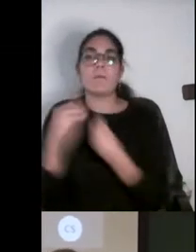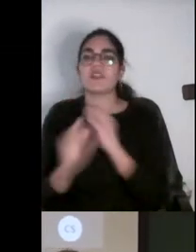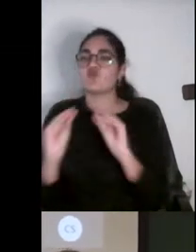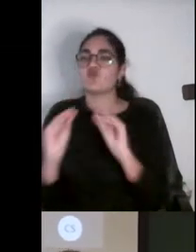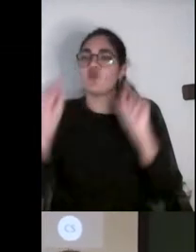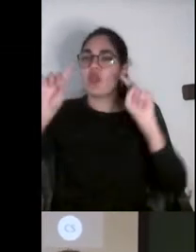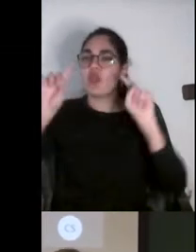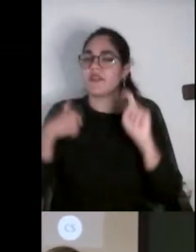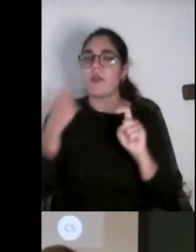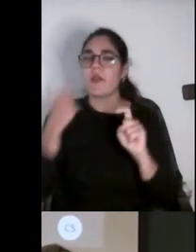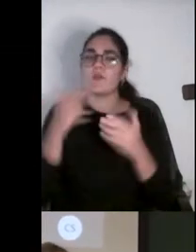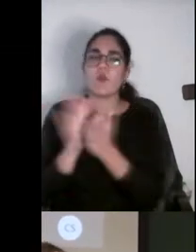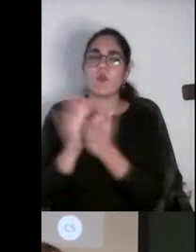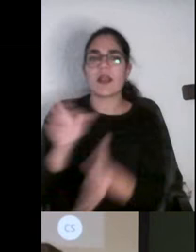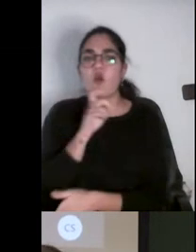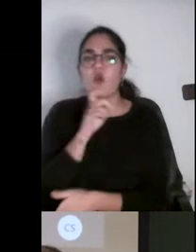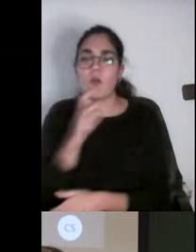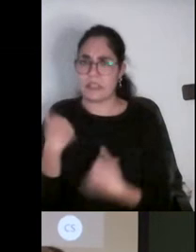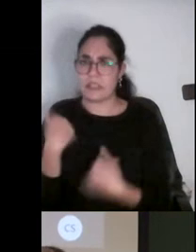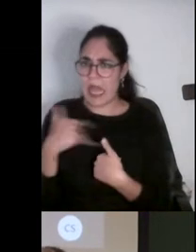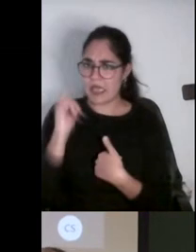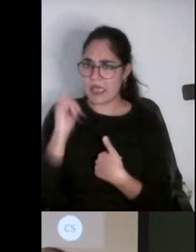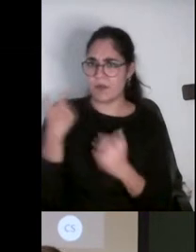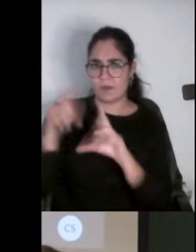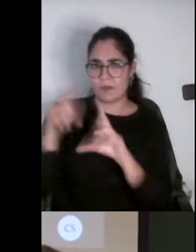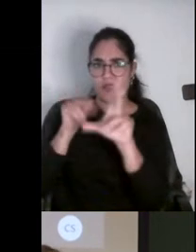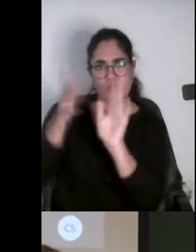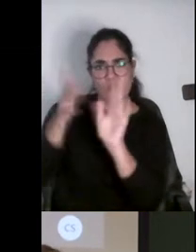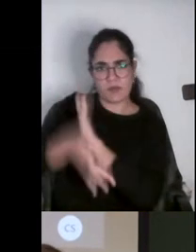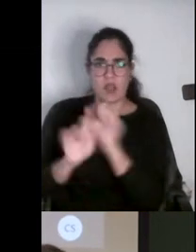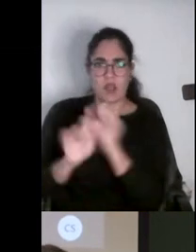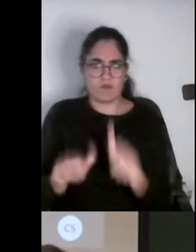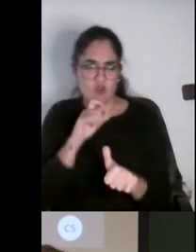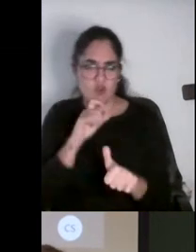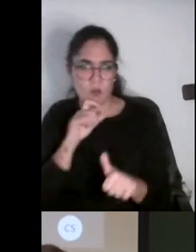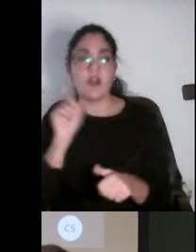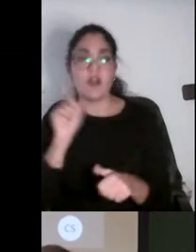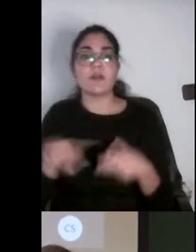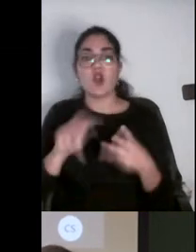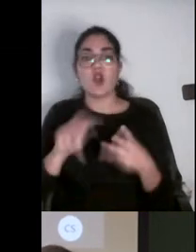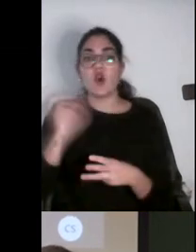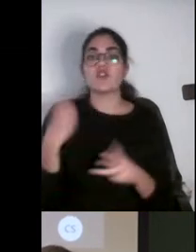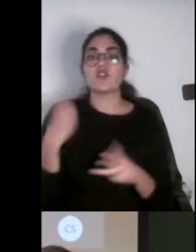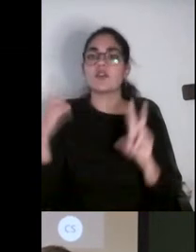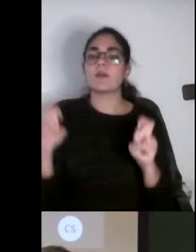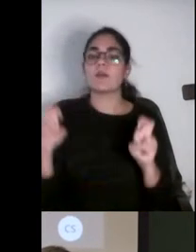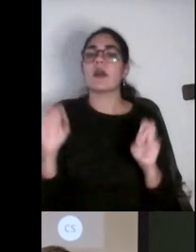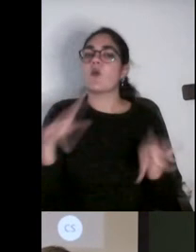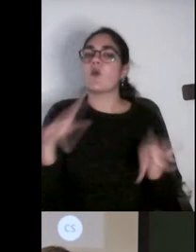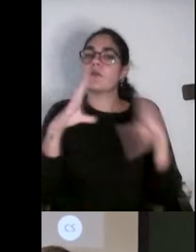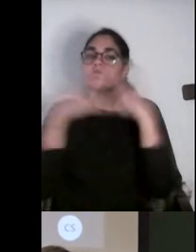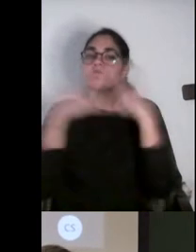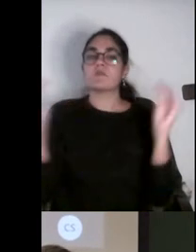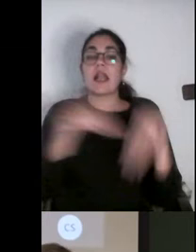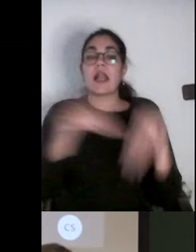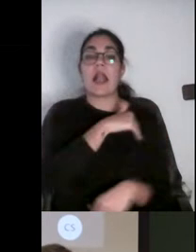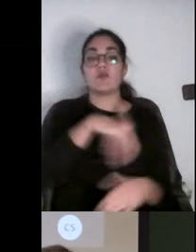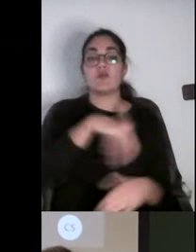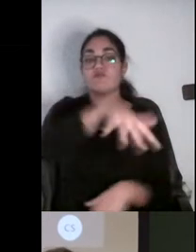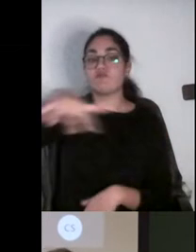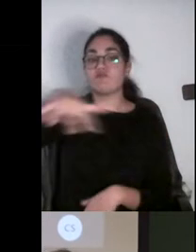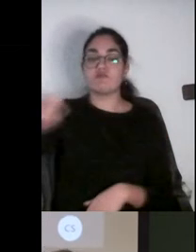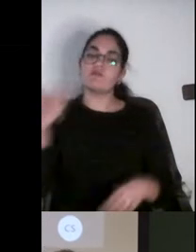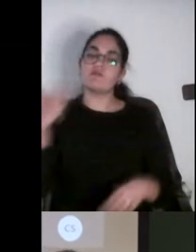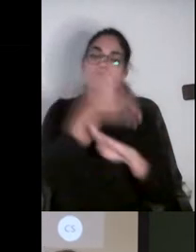abiertos. Y, por último, realizamos algunas actividades de promoción y acercamiento también por todos los campos. Algunas